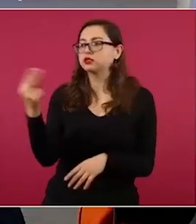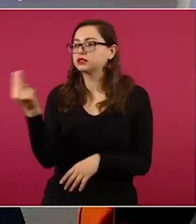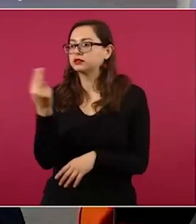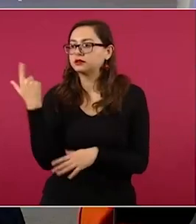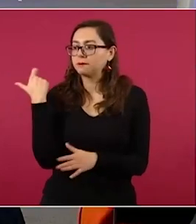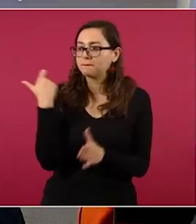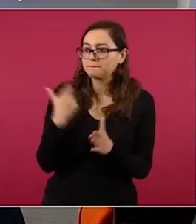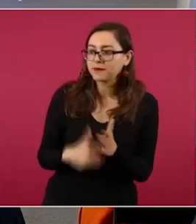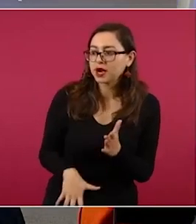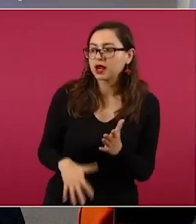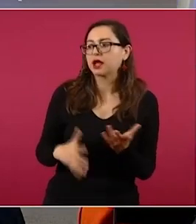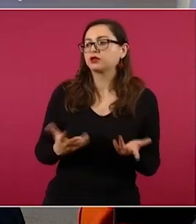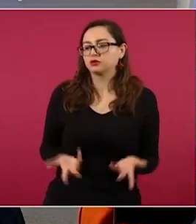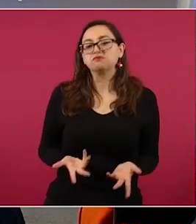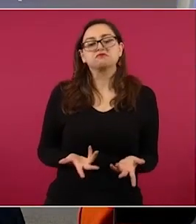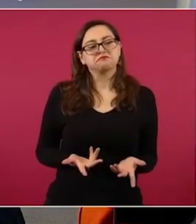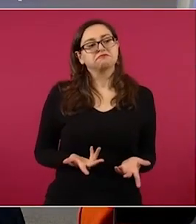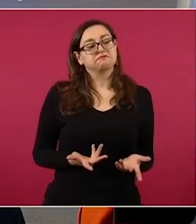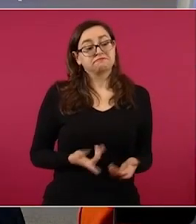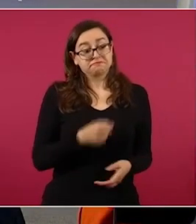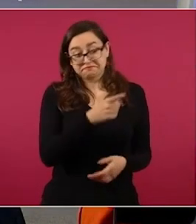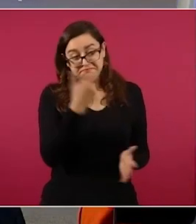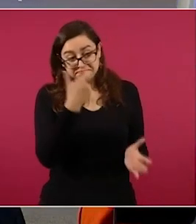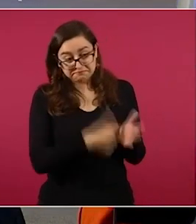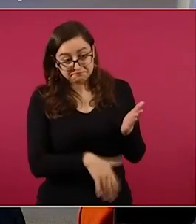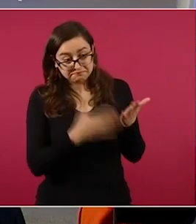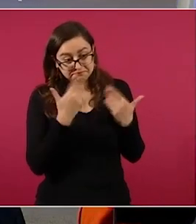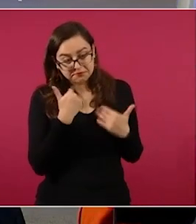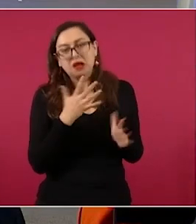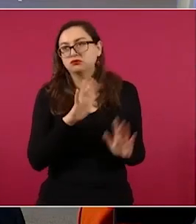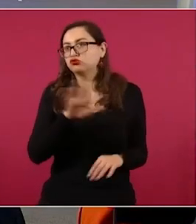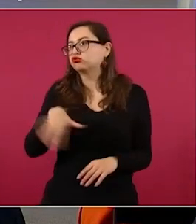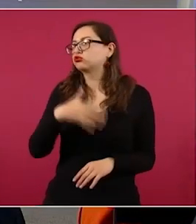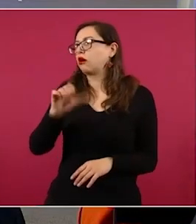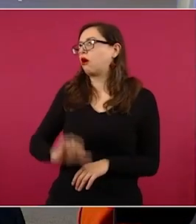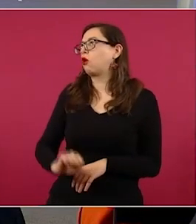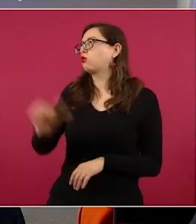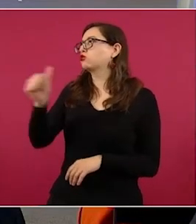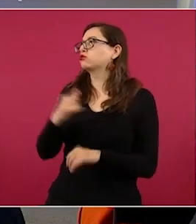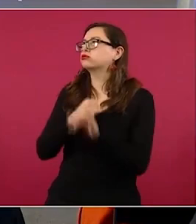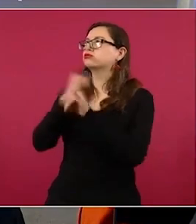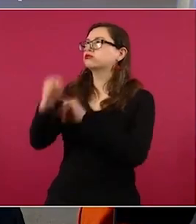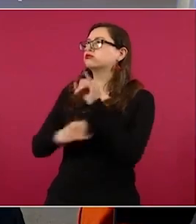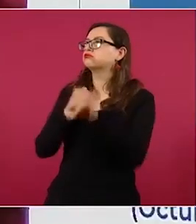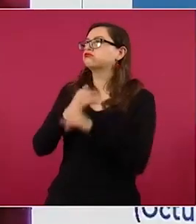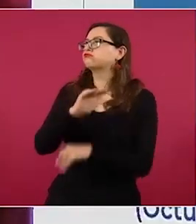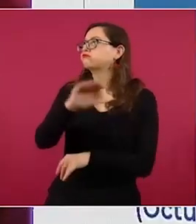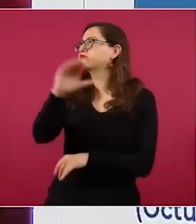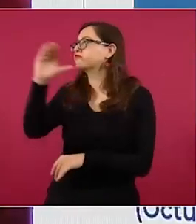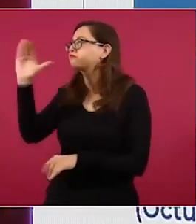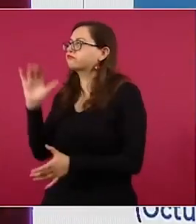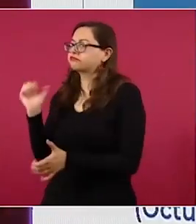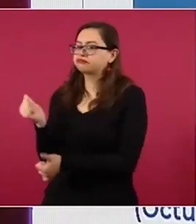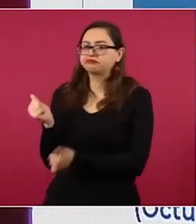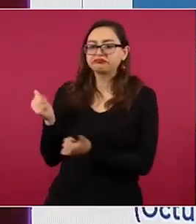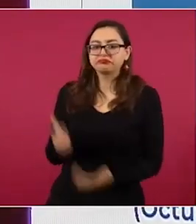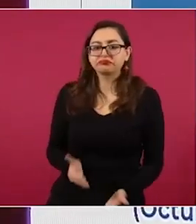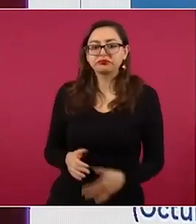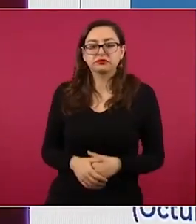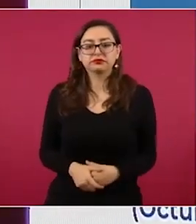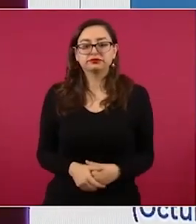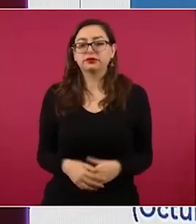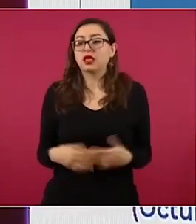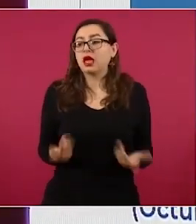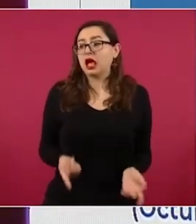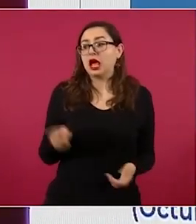merecen toda nuestra atención. Entonces, nada de que no podemos traer carne de